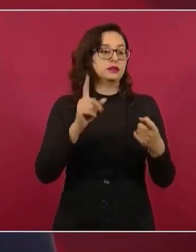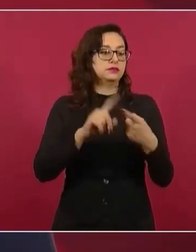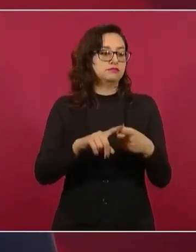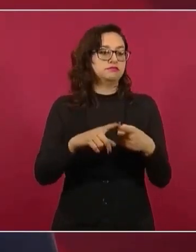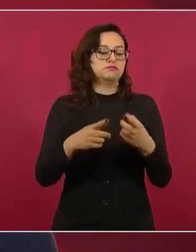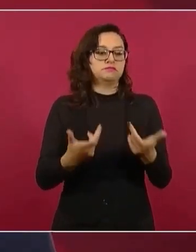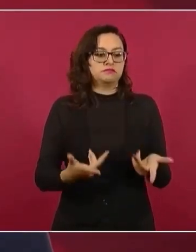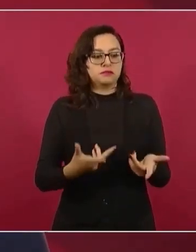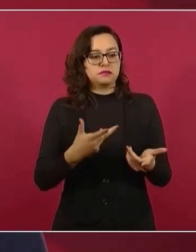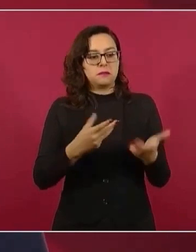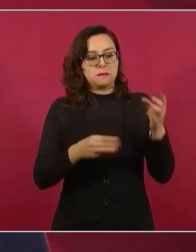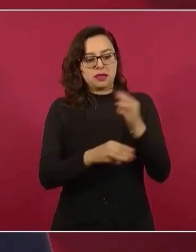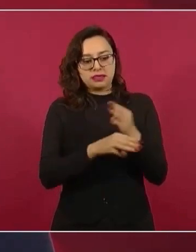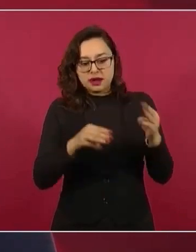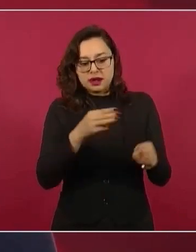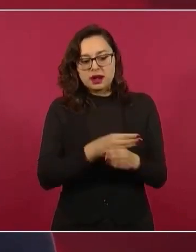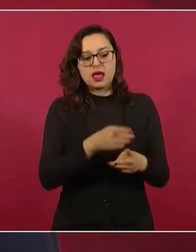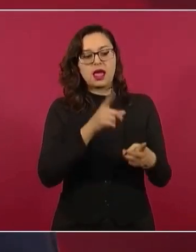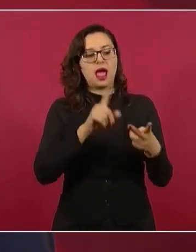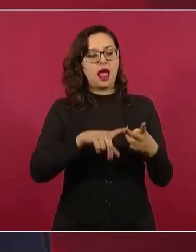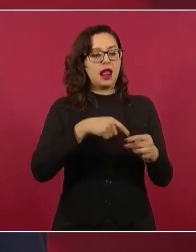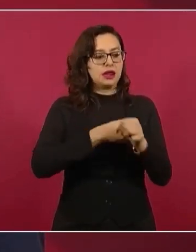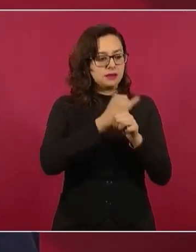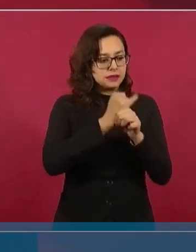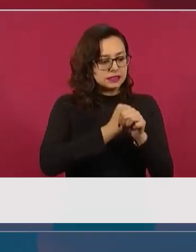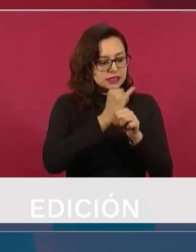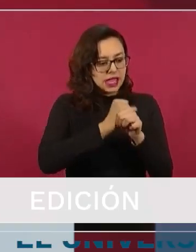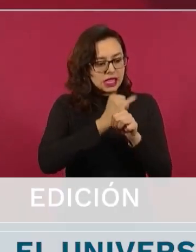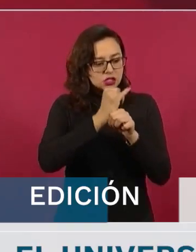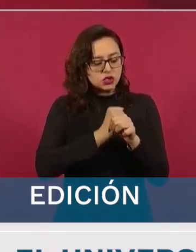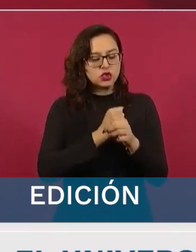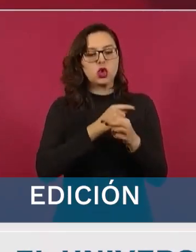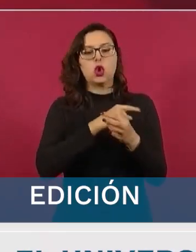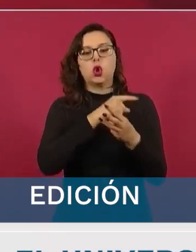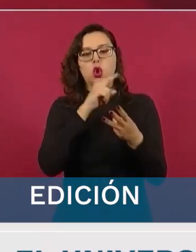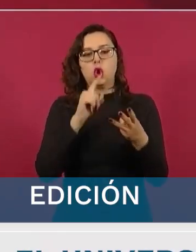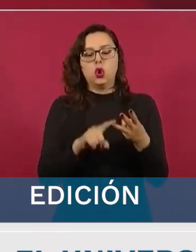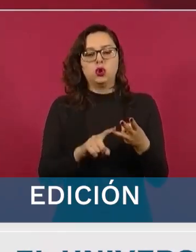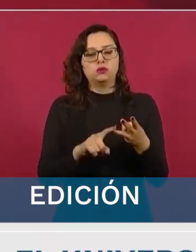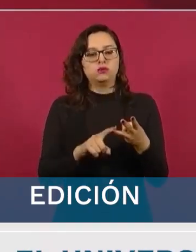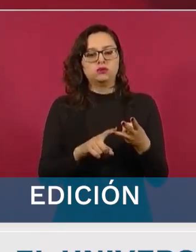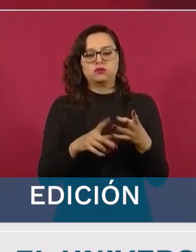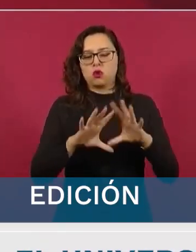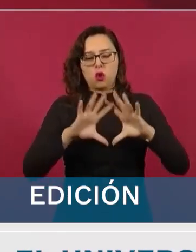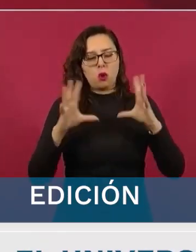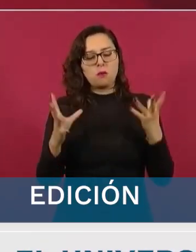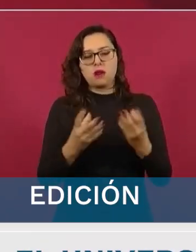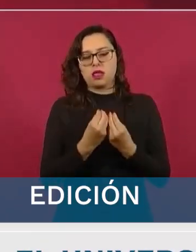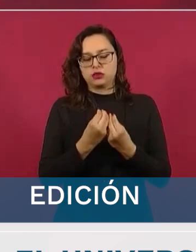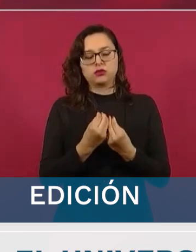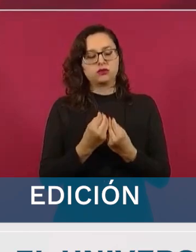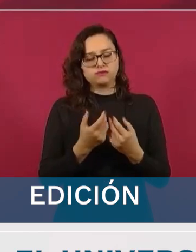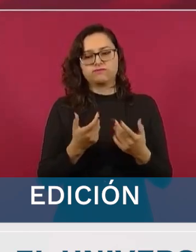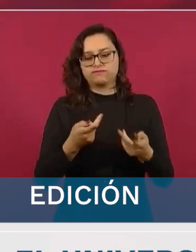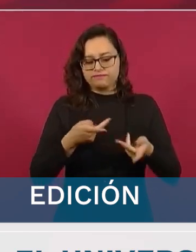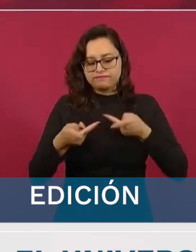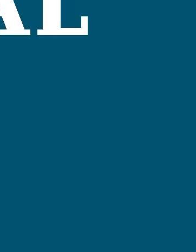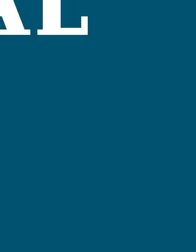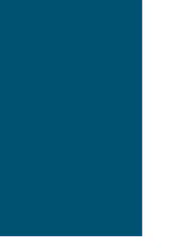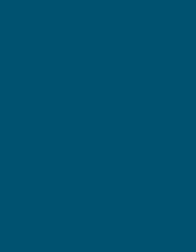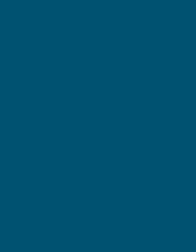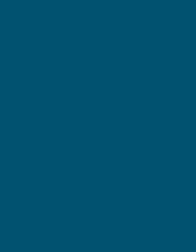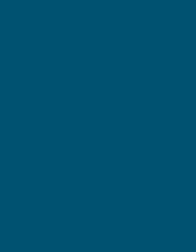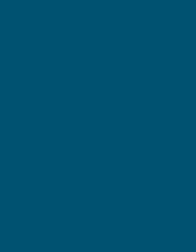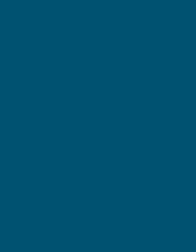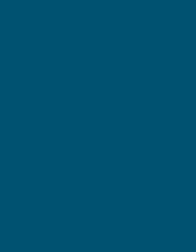de investigación que se necesita, que se requiere. Entonces, pronto vamos a informar.